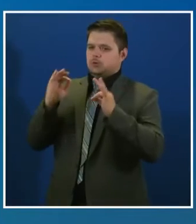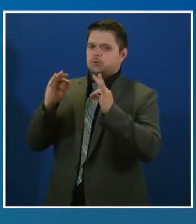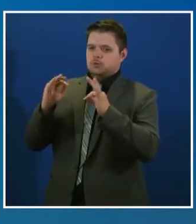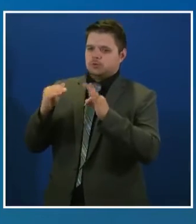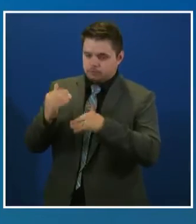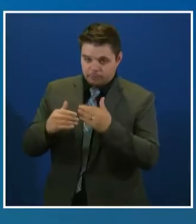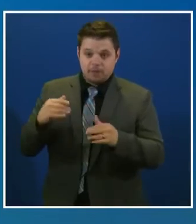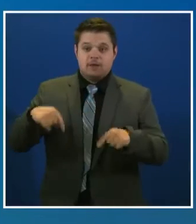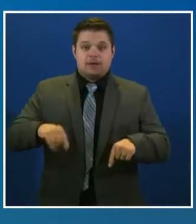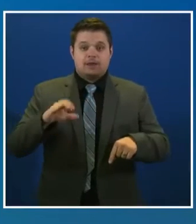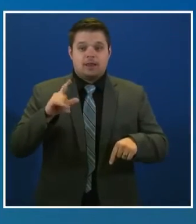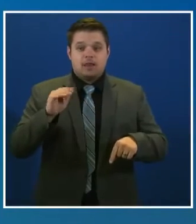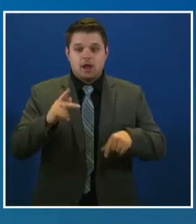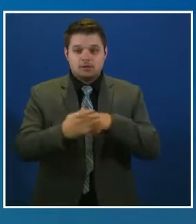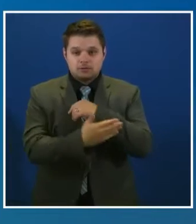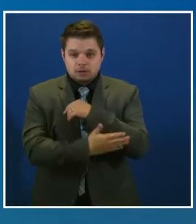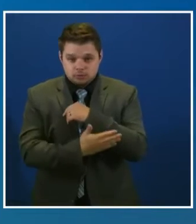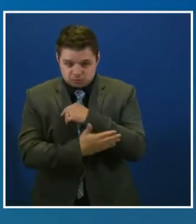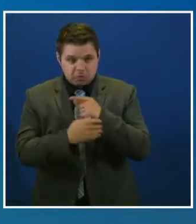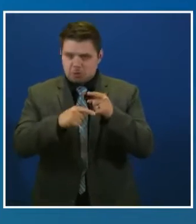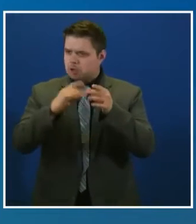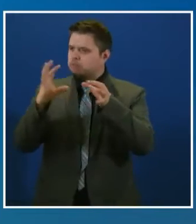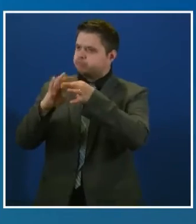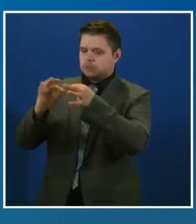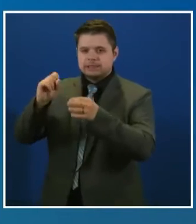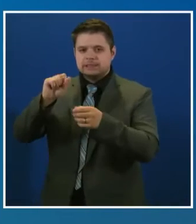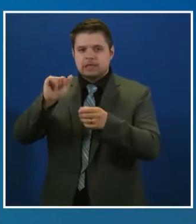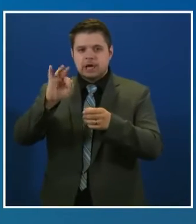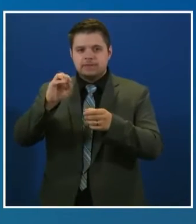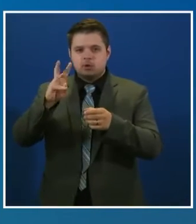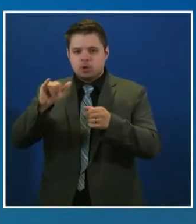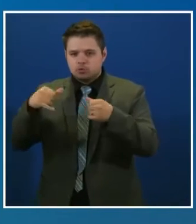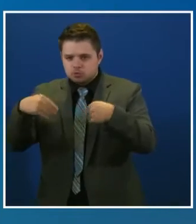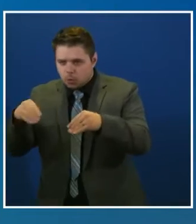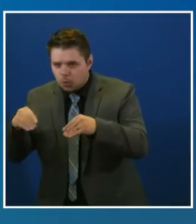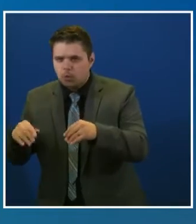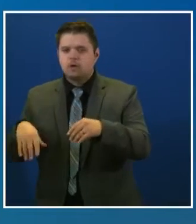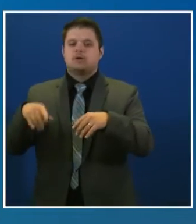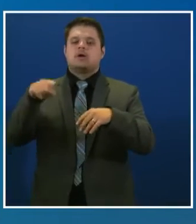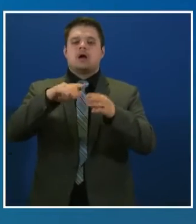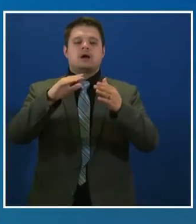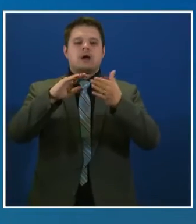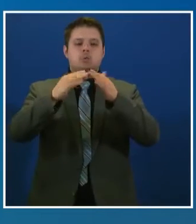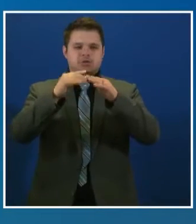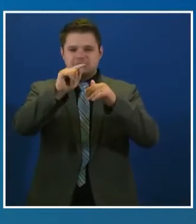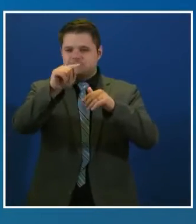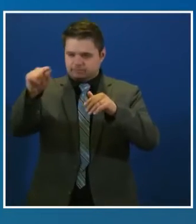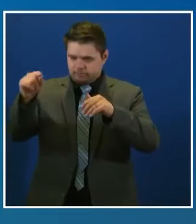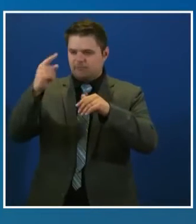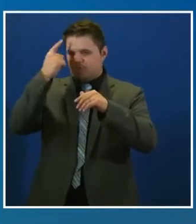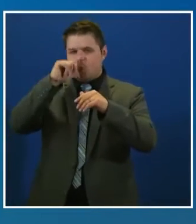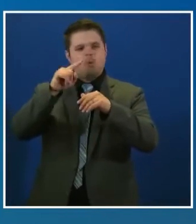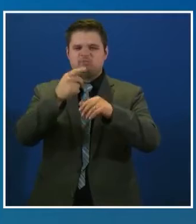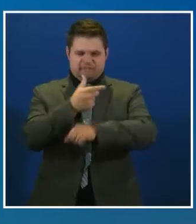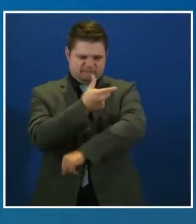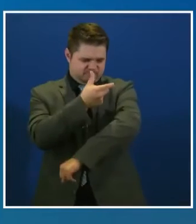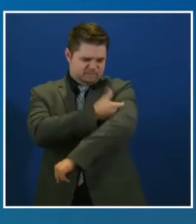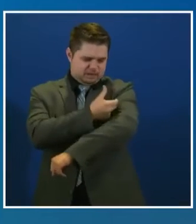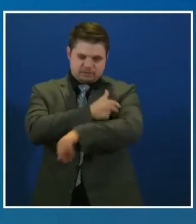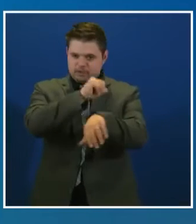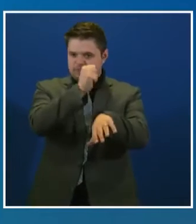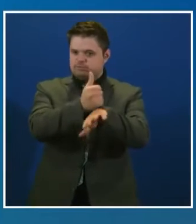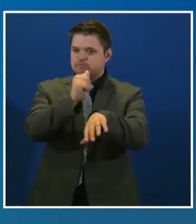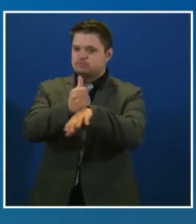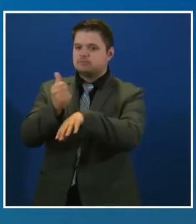Safeway, en asociación con la ciudad de Vancouver, abrió un sitio de vacunación contra el COVID-19 en el estacionamiento del Tower